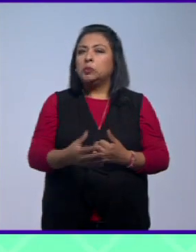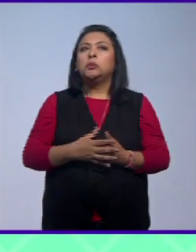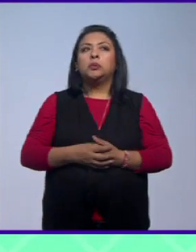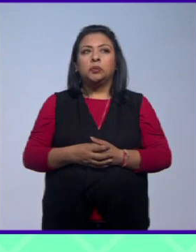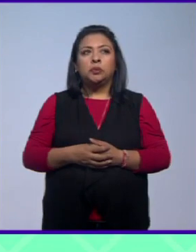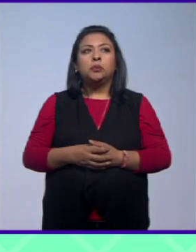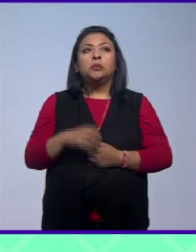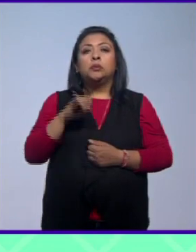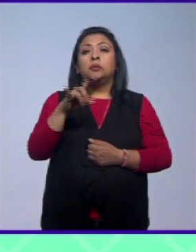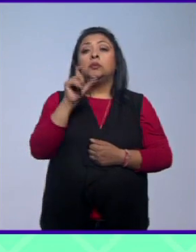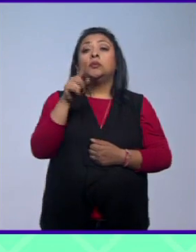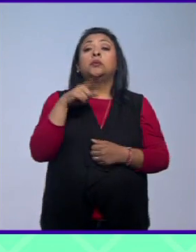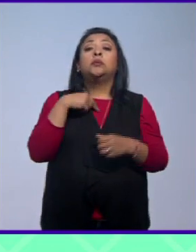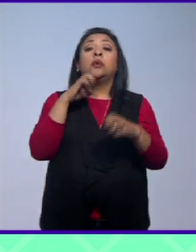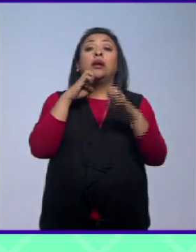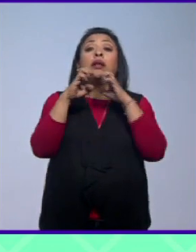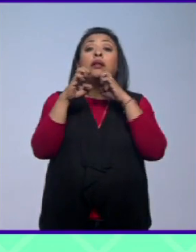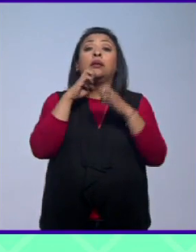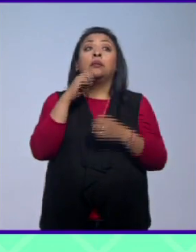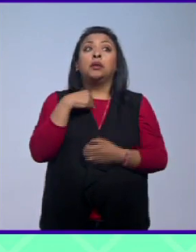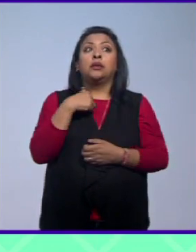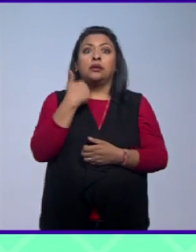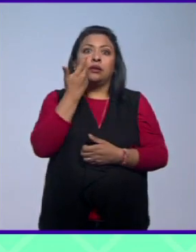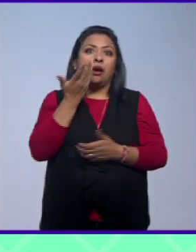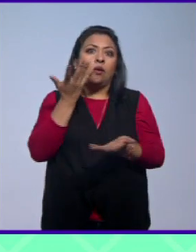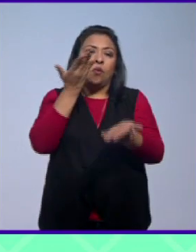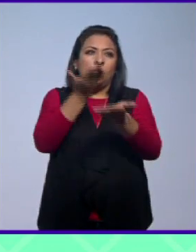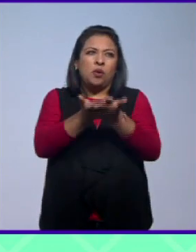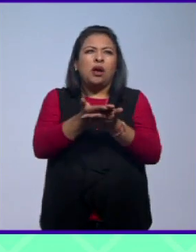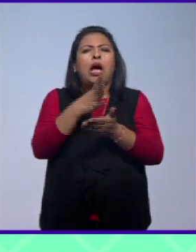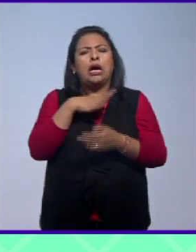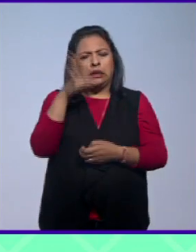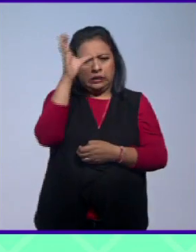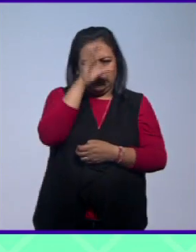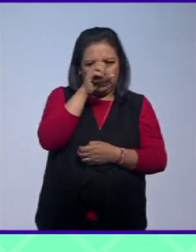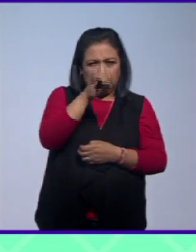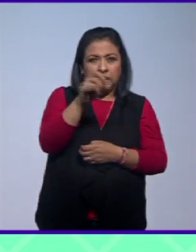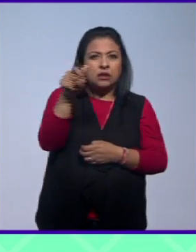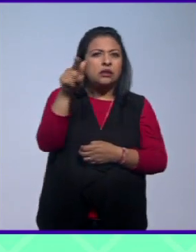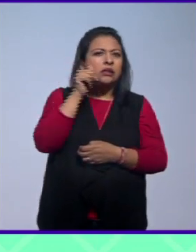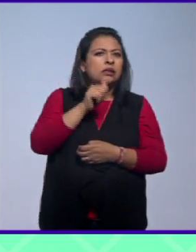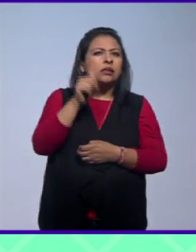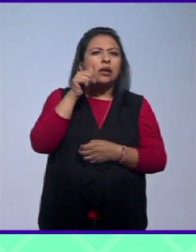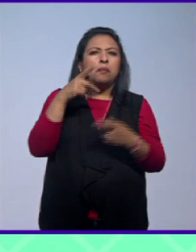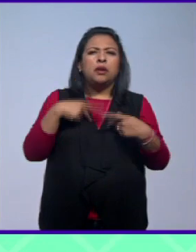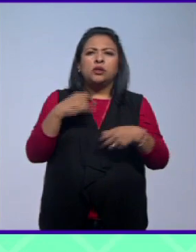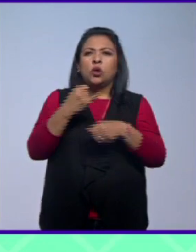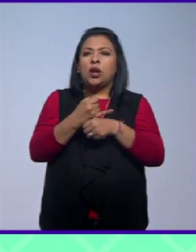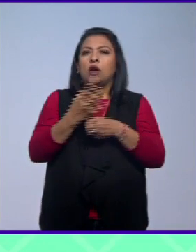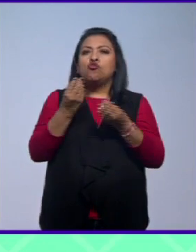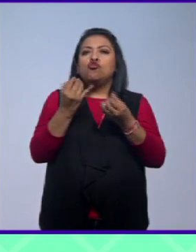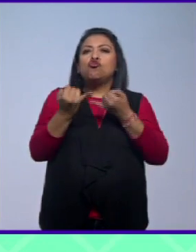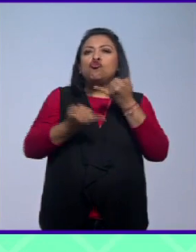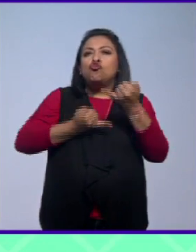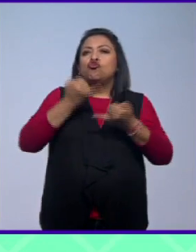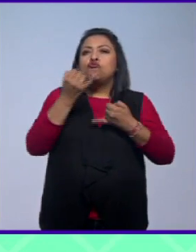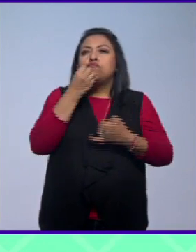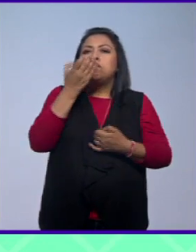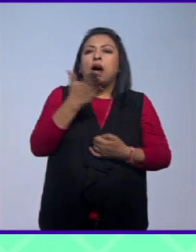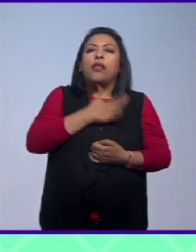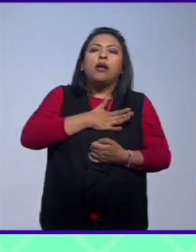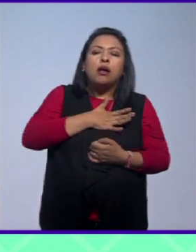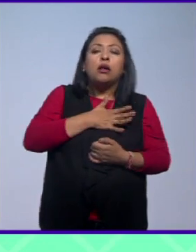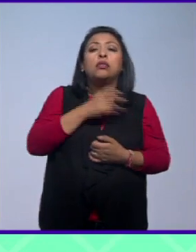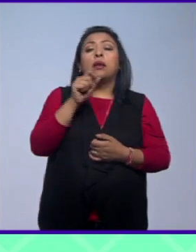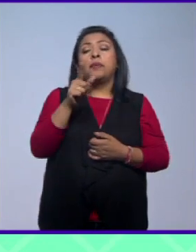Además, hemos entrevistado, se me antoja la propuesta, más allá de la ciencia, él siempre es un personaje muy lúdico, y algo muy